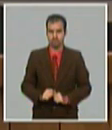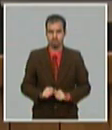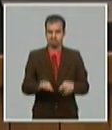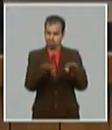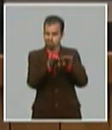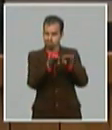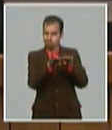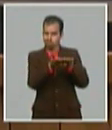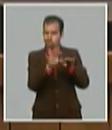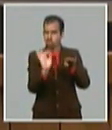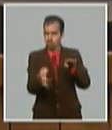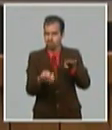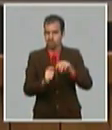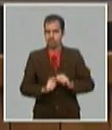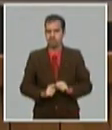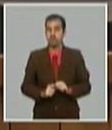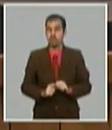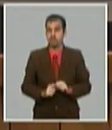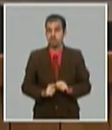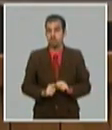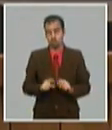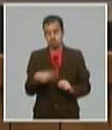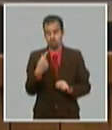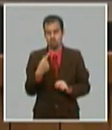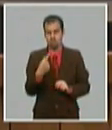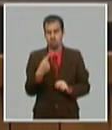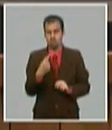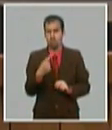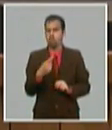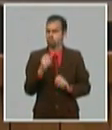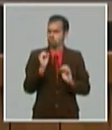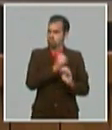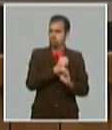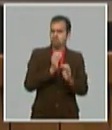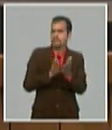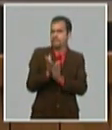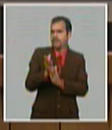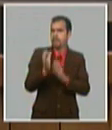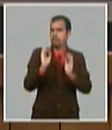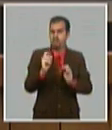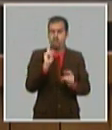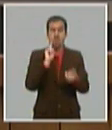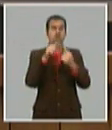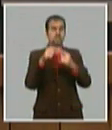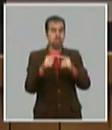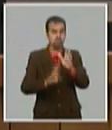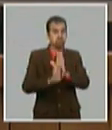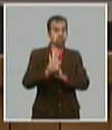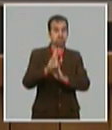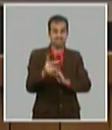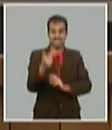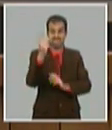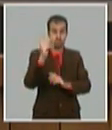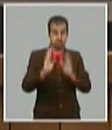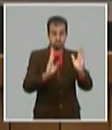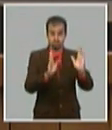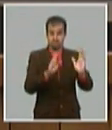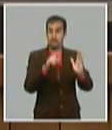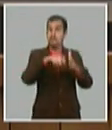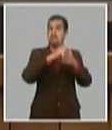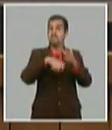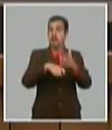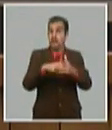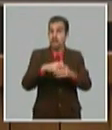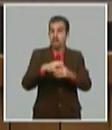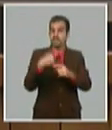y bajo esa premisa no renunciar a las metas de crecimiento que tenemos proyectadas para la segunda etapa del Plan Nacional